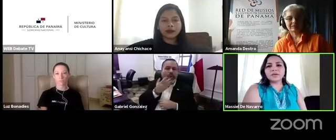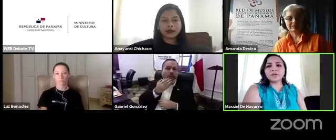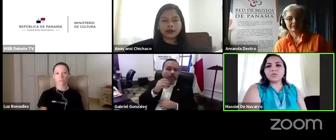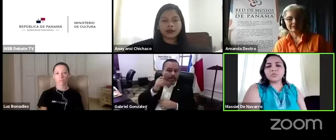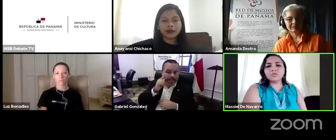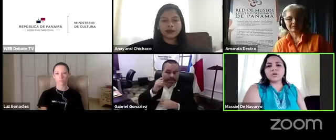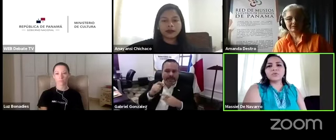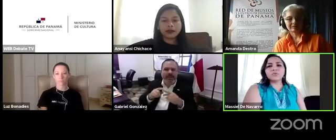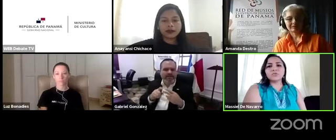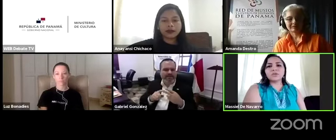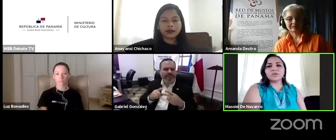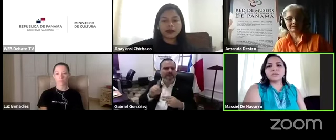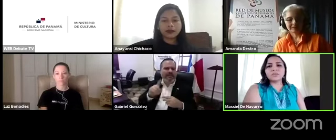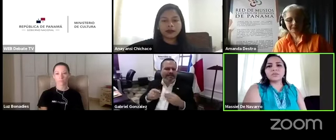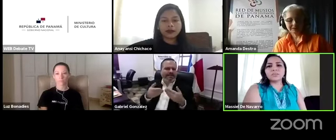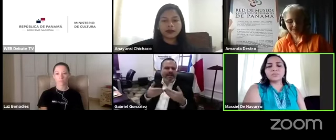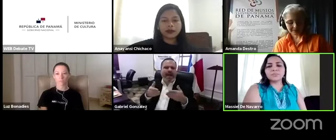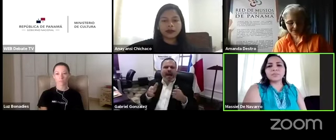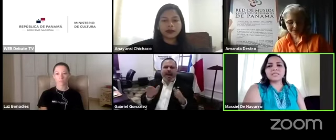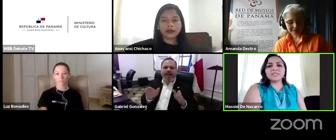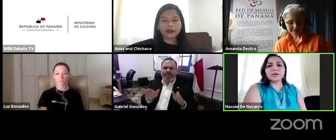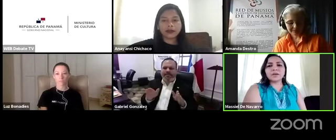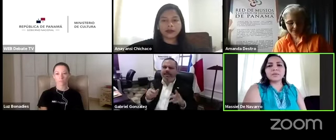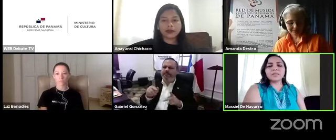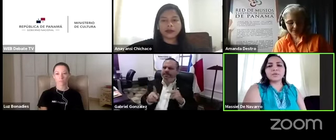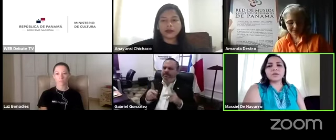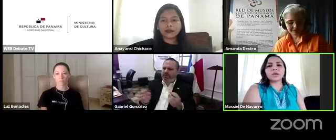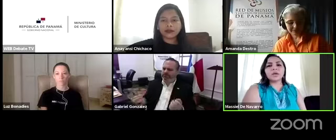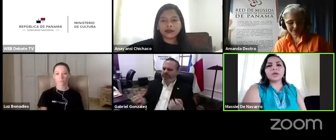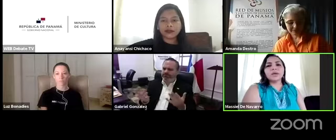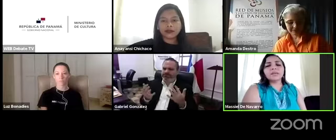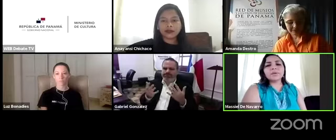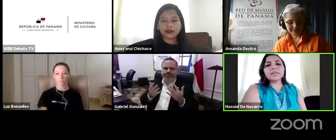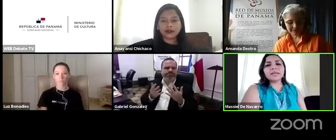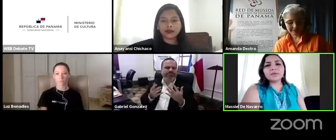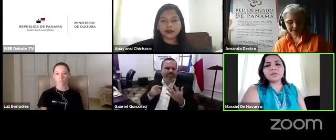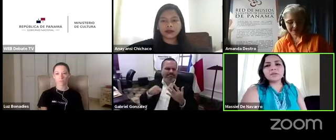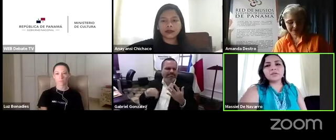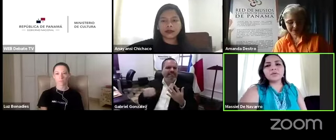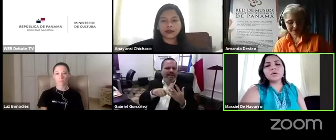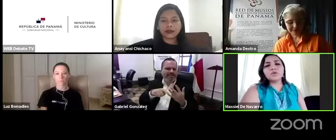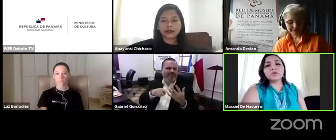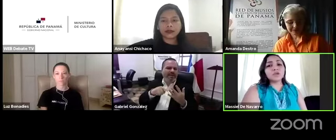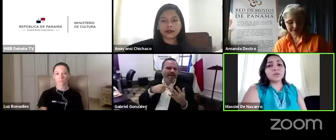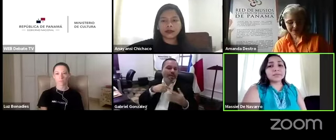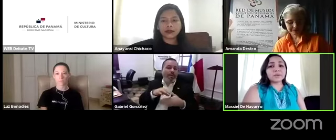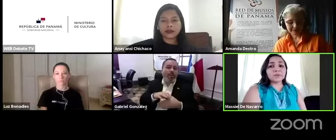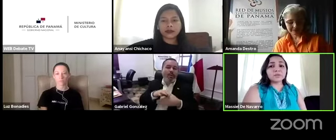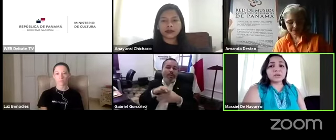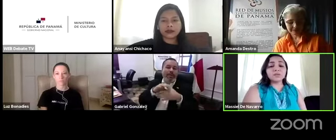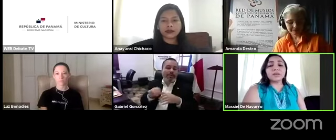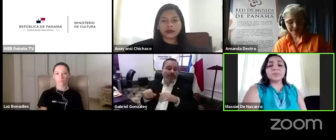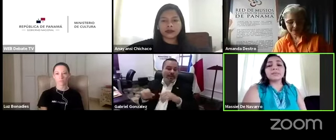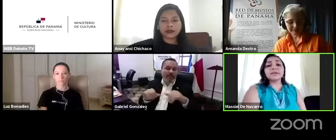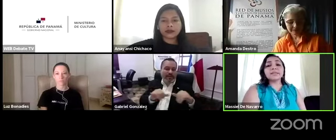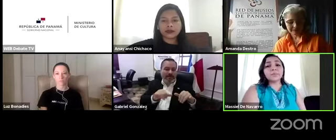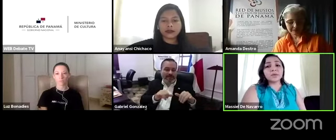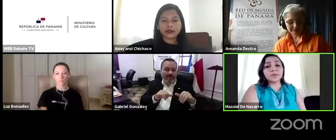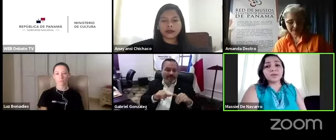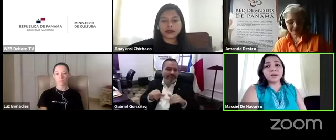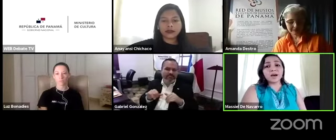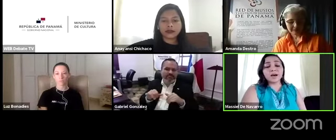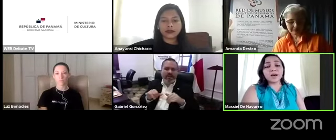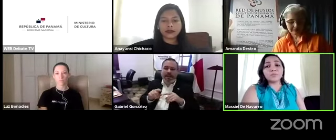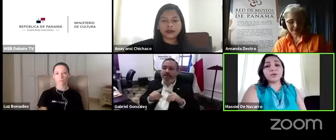de los museos y principalmente porque debe estar abierto no solamente a las personas con discapacidad